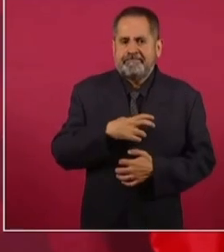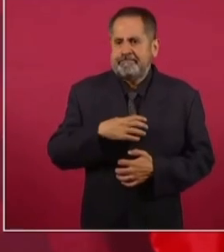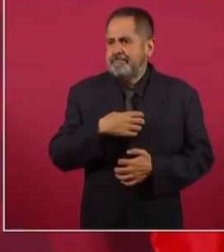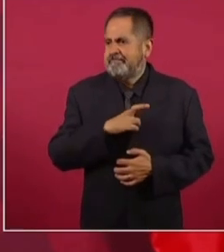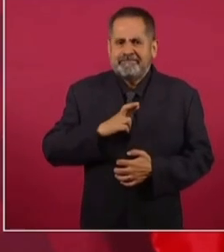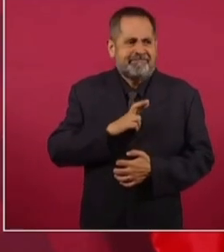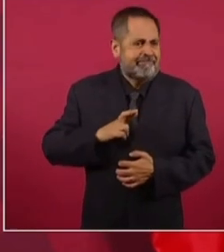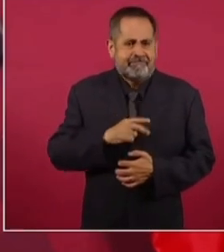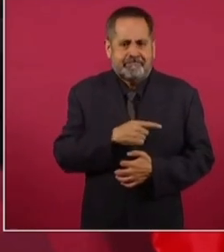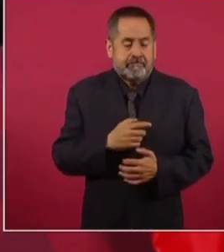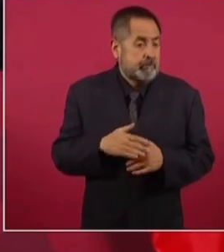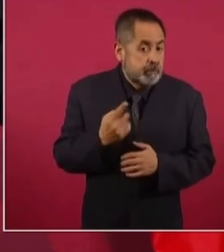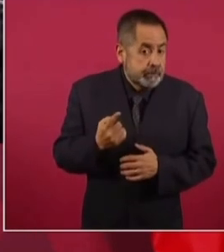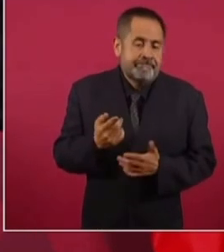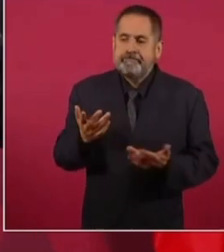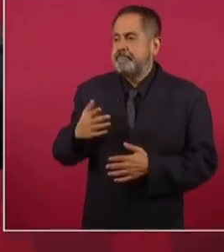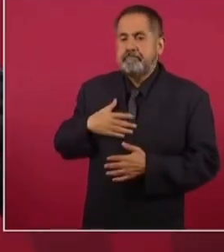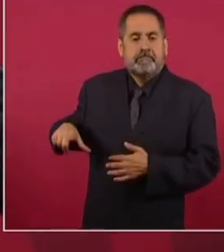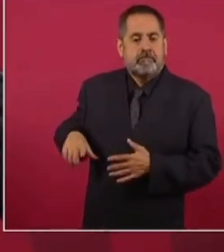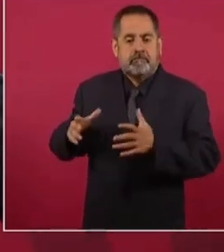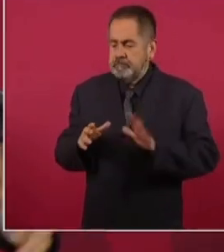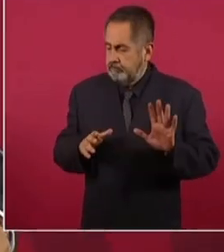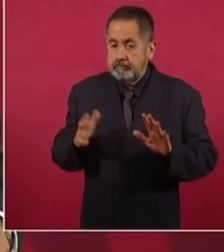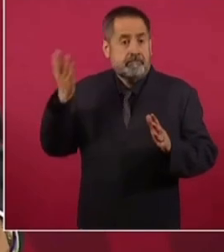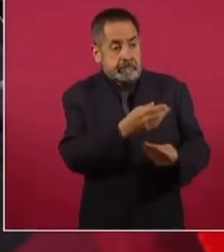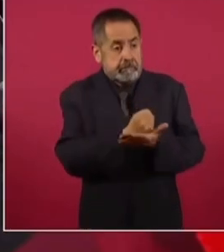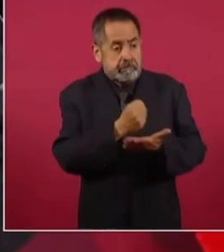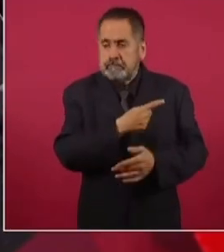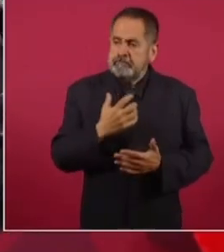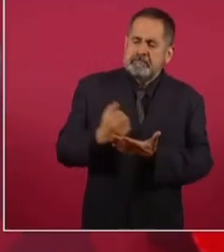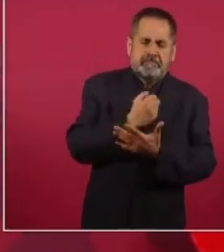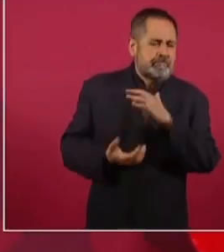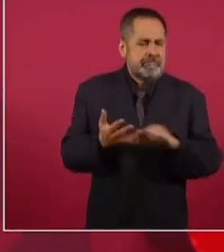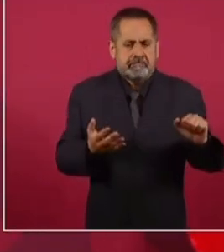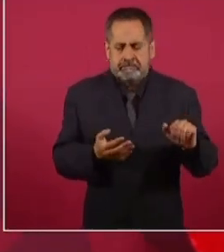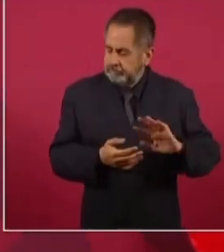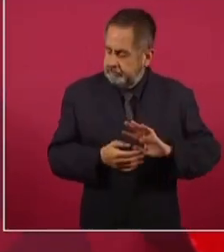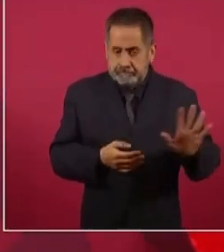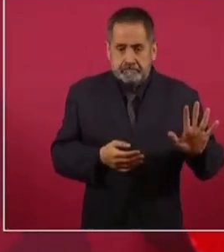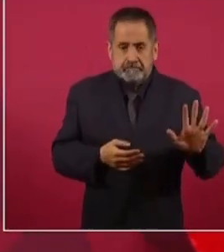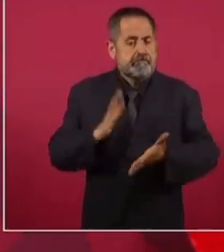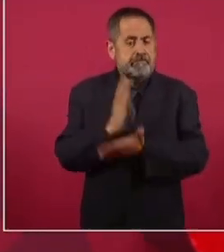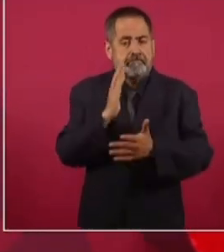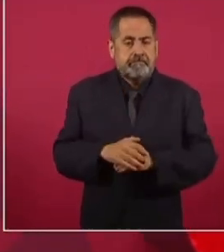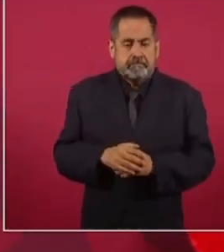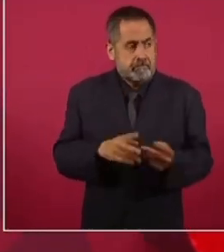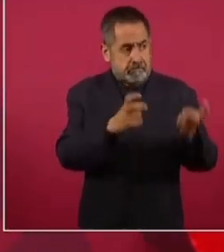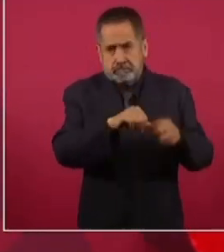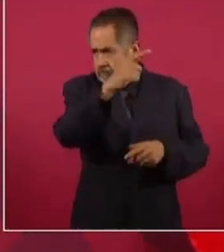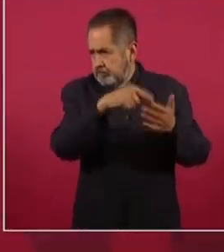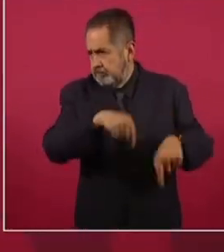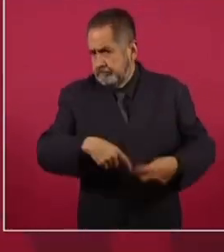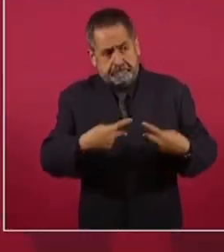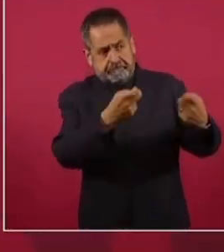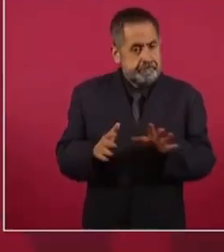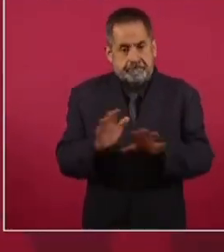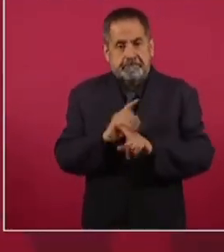porque el gobierno estaba secuestrado. Entonces ya no se permite eso, a robar a otra parte.